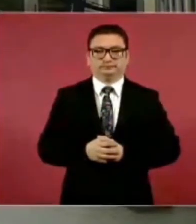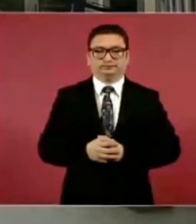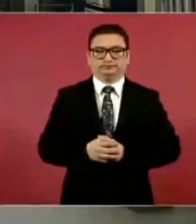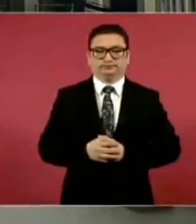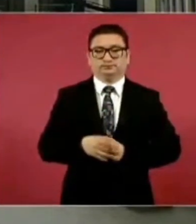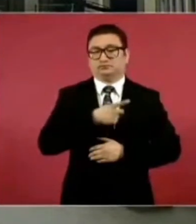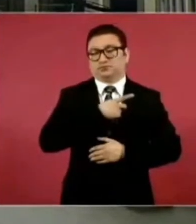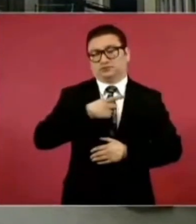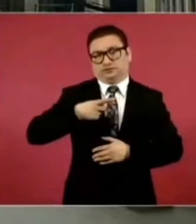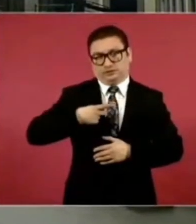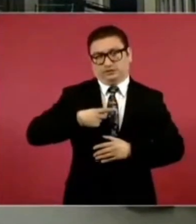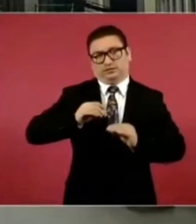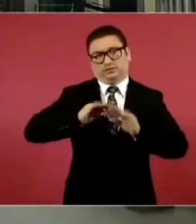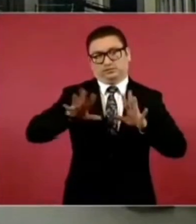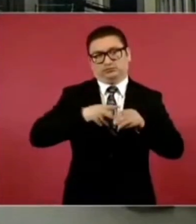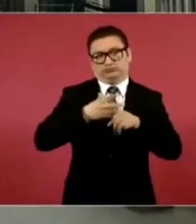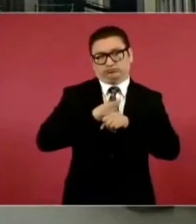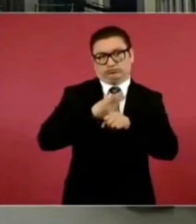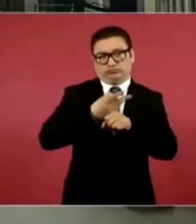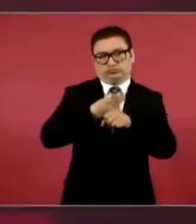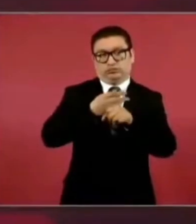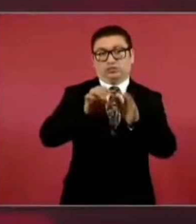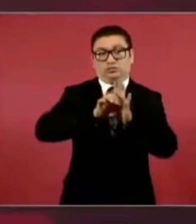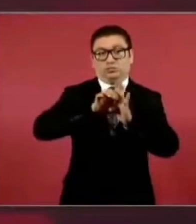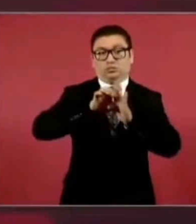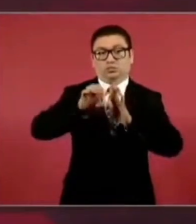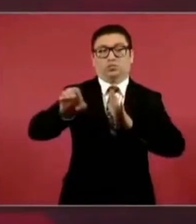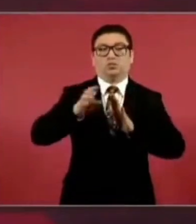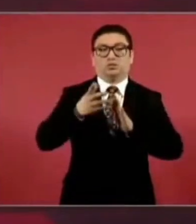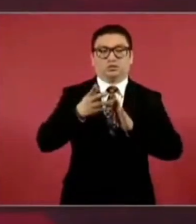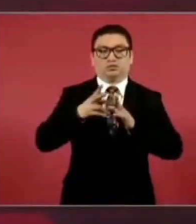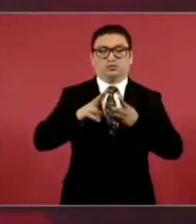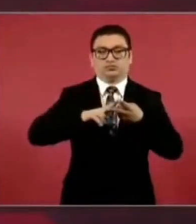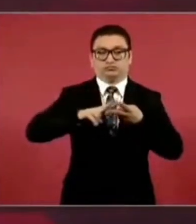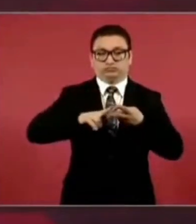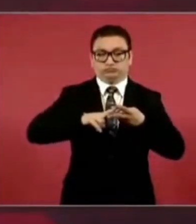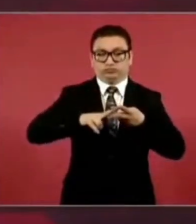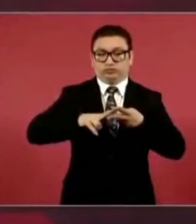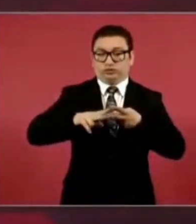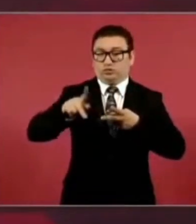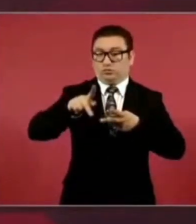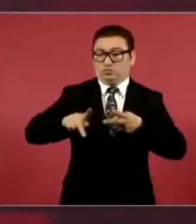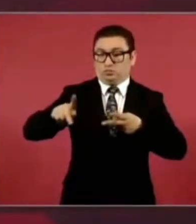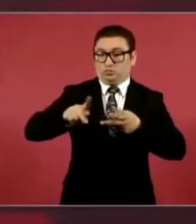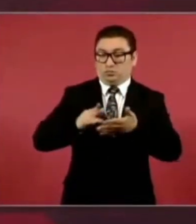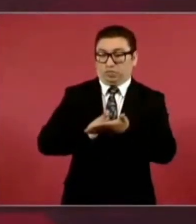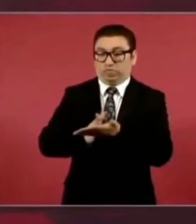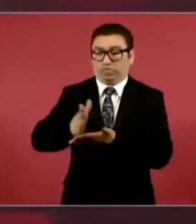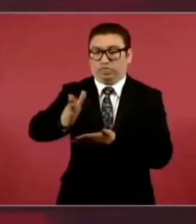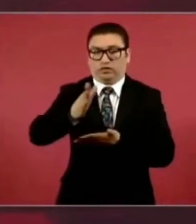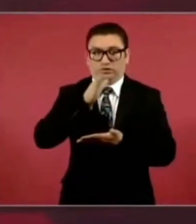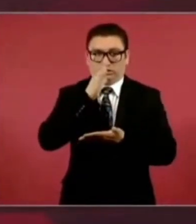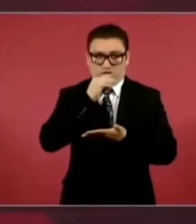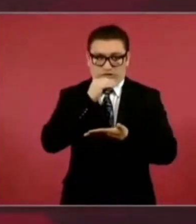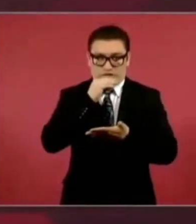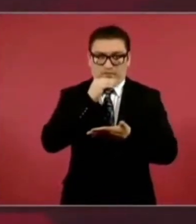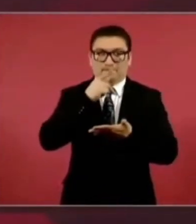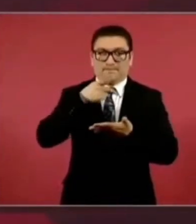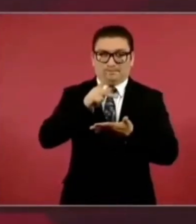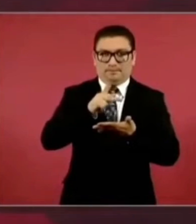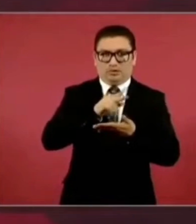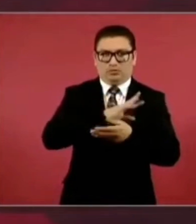adecuar ya no se puede pasar en medio de las poblaciones pero ya lo hicimos con el caso del tren maya